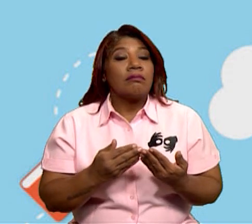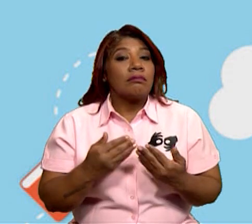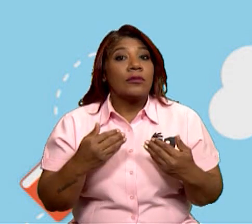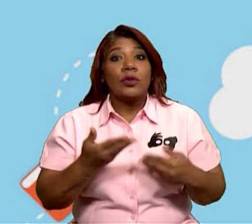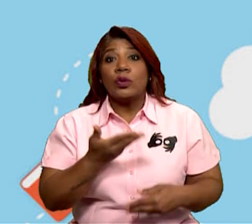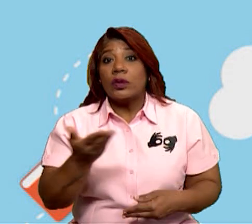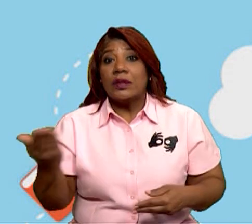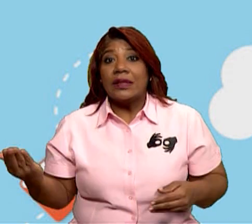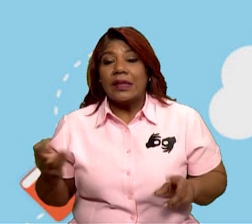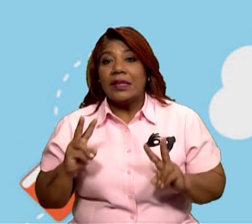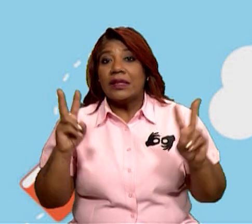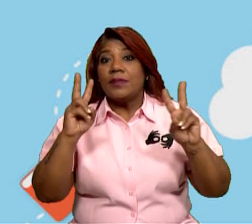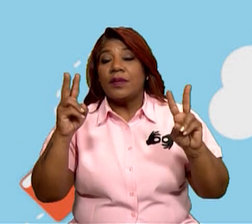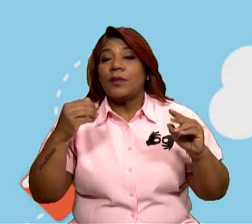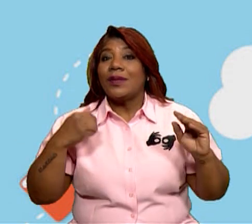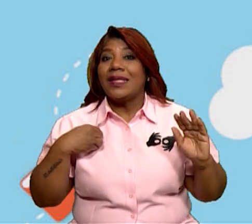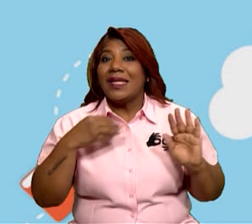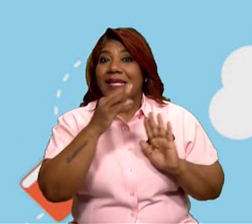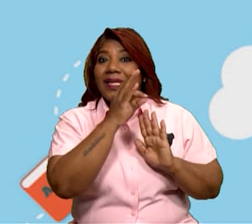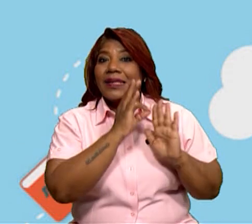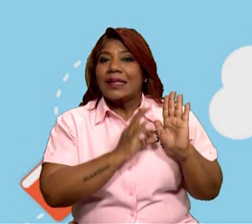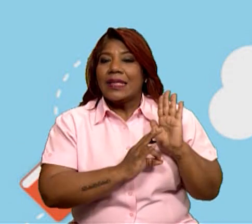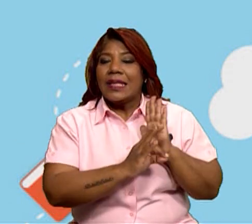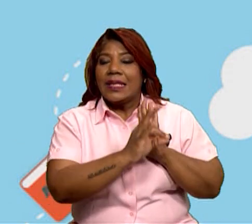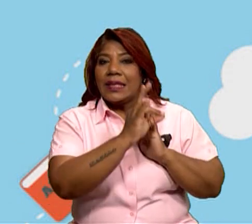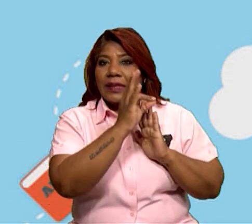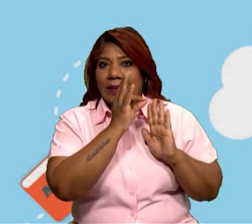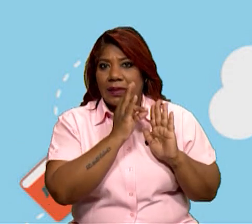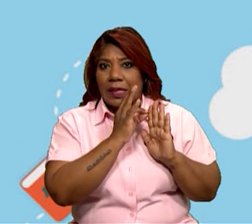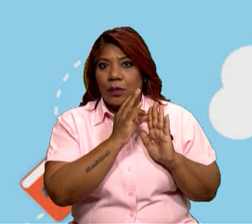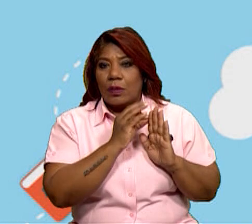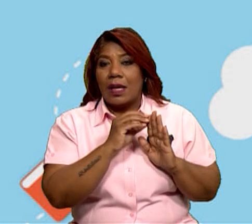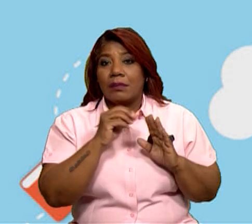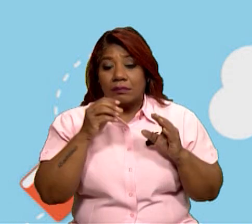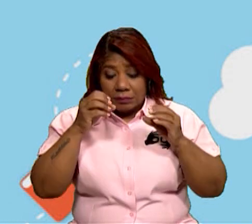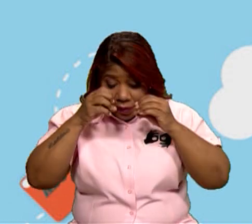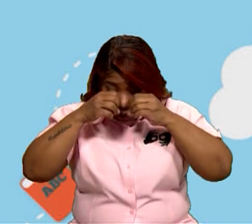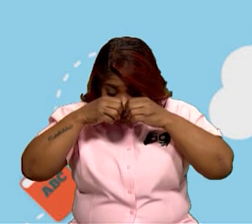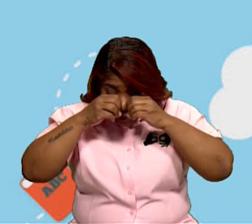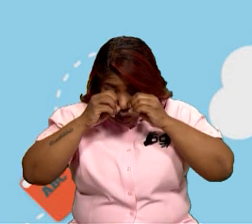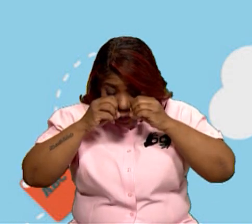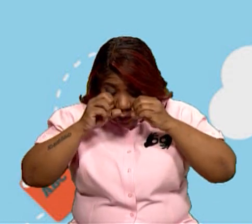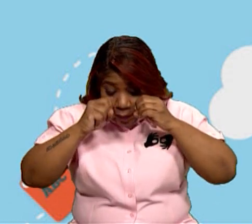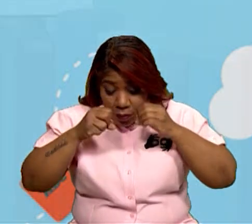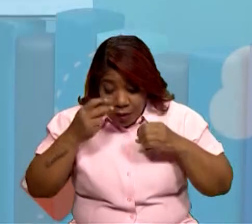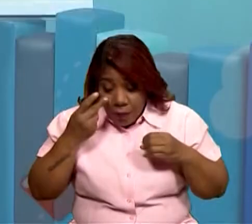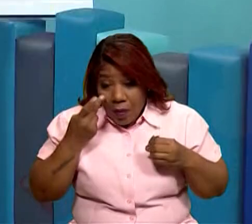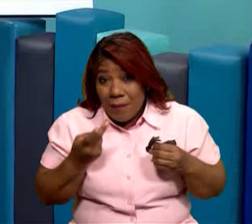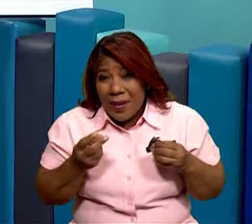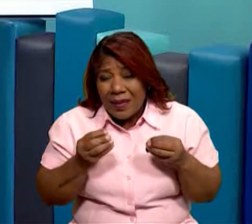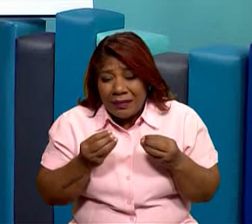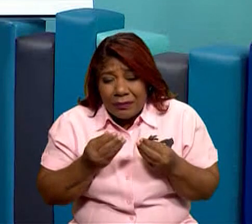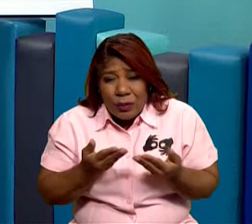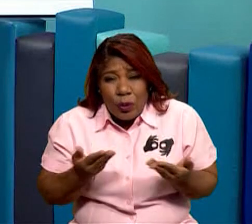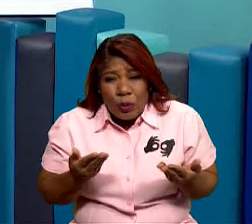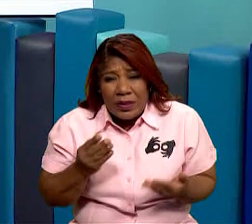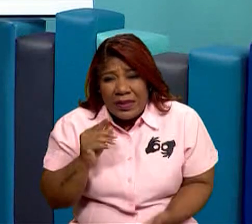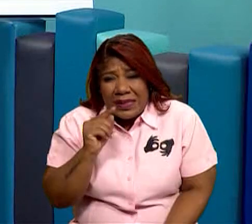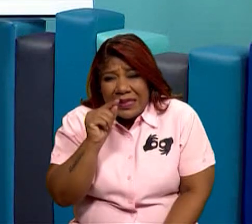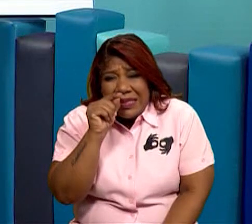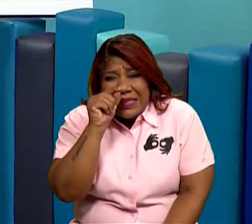Es un instrumento utilizado para observar estructuras diminutas que a simple vista no podemos ver.